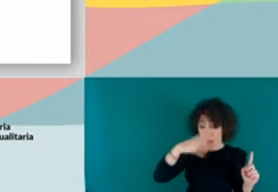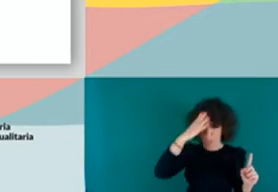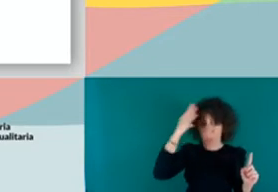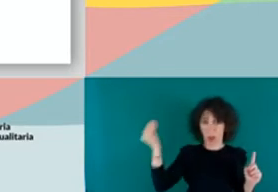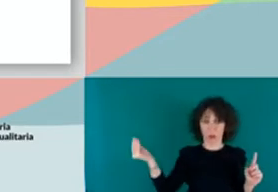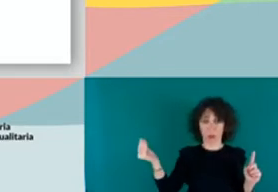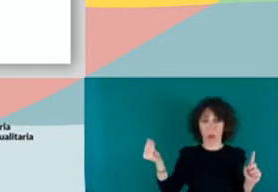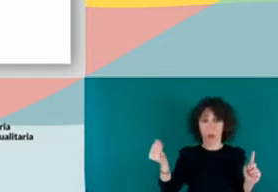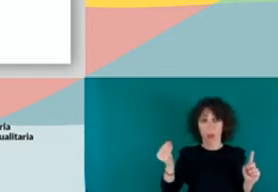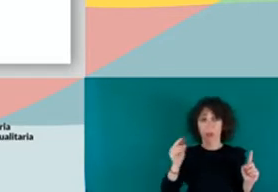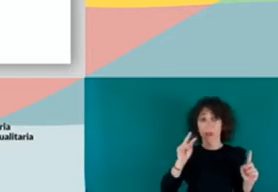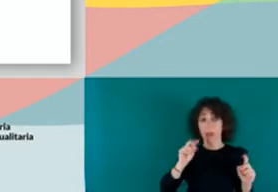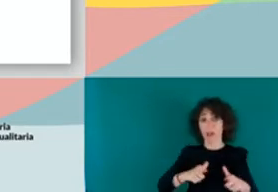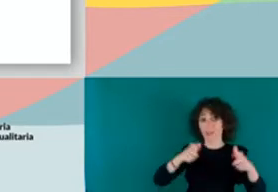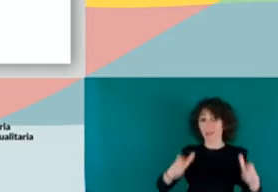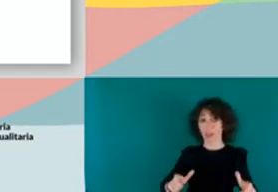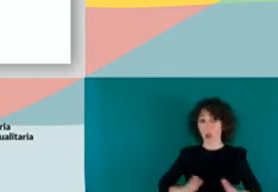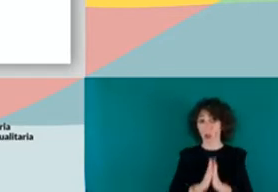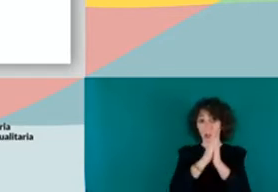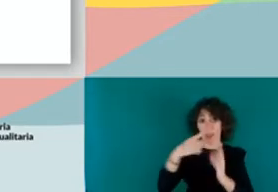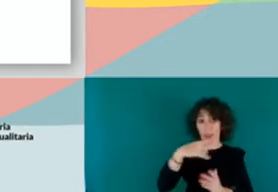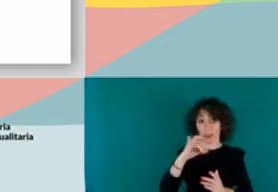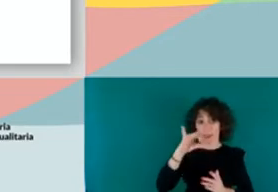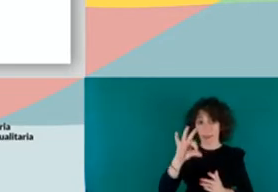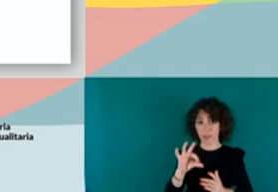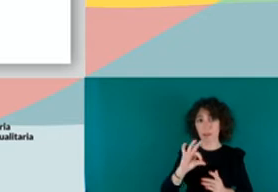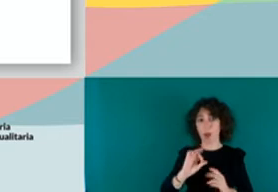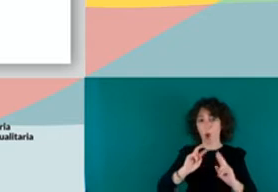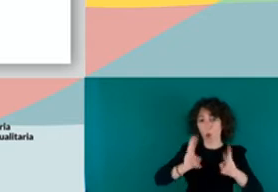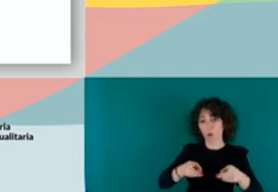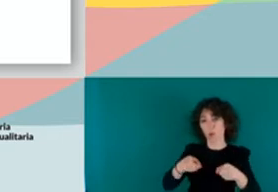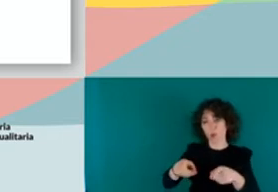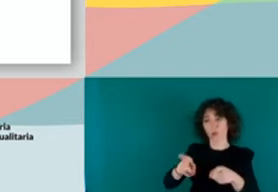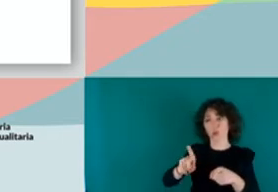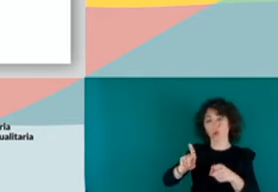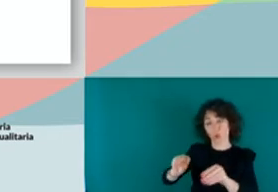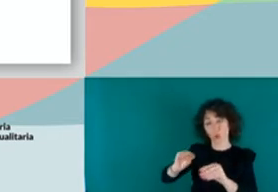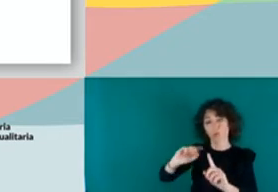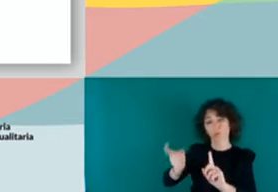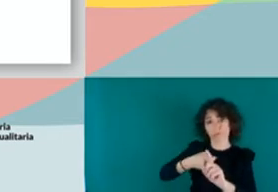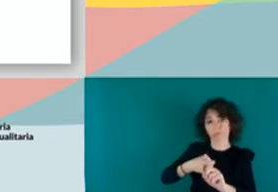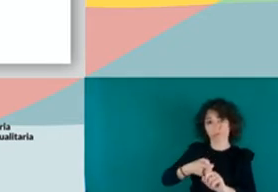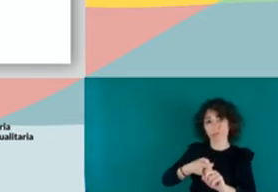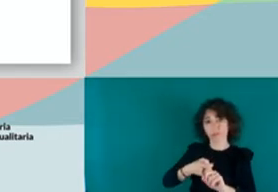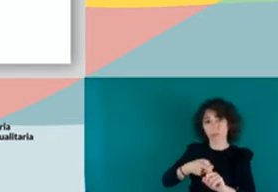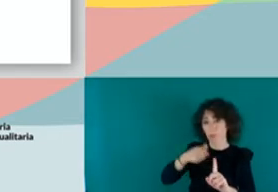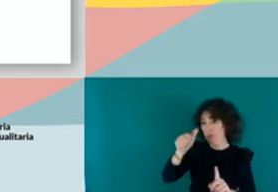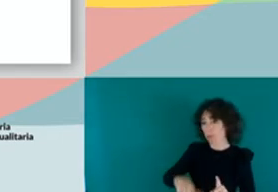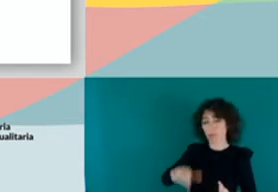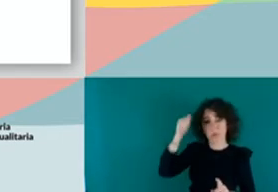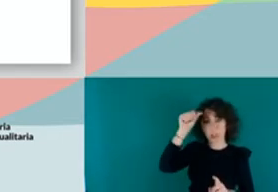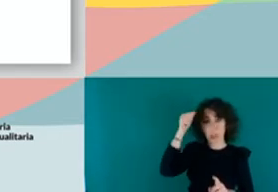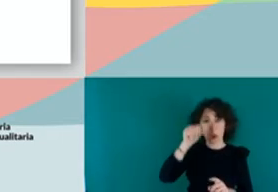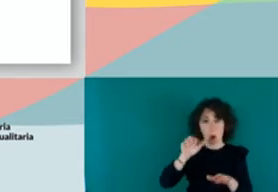apareció su cuerpo en el charco de San Ginés. Este era un chico que estaba aquí que como